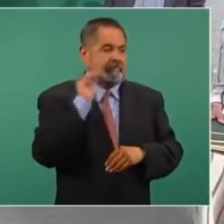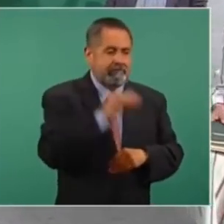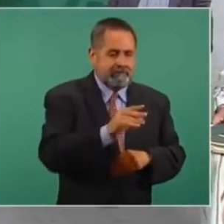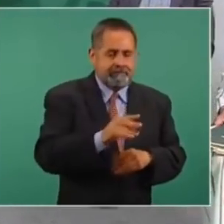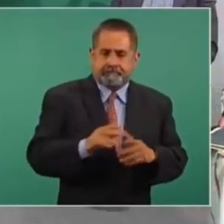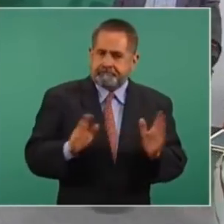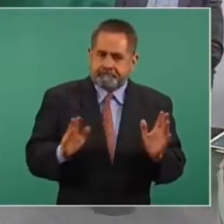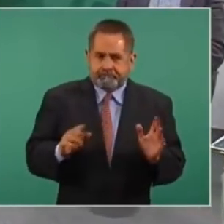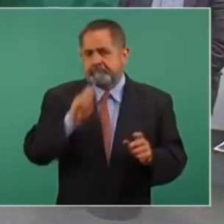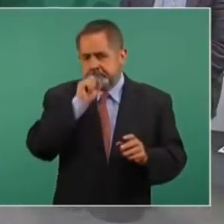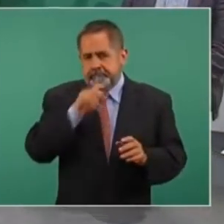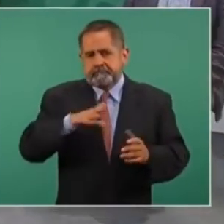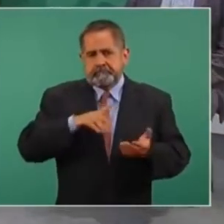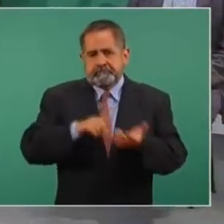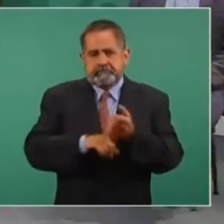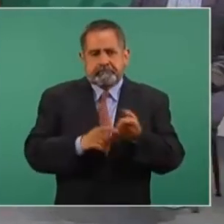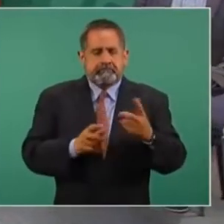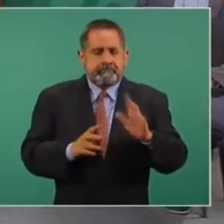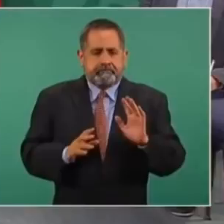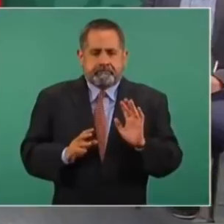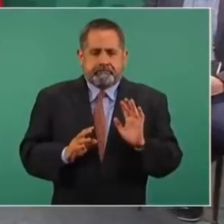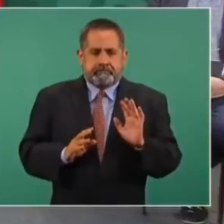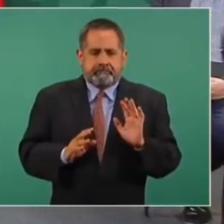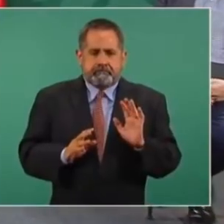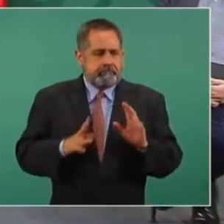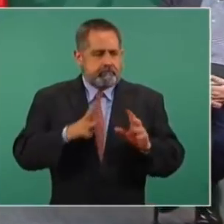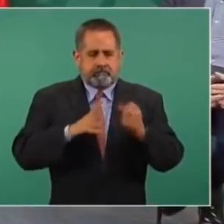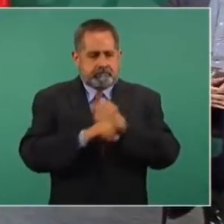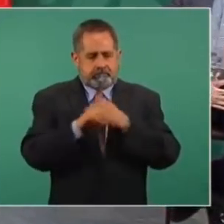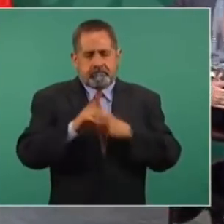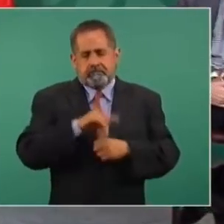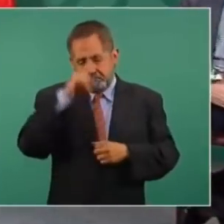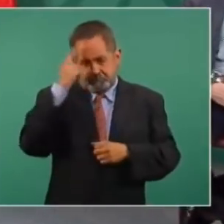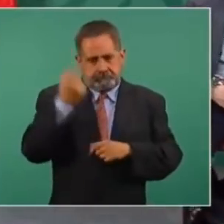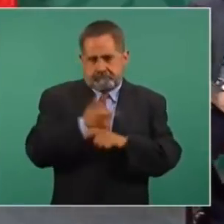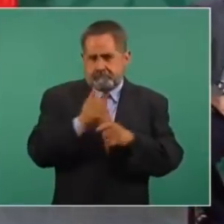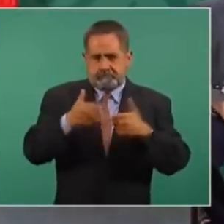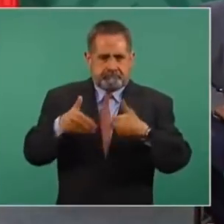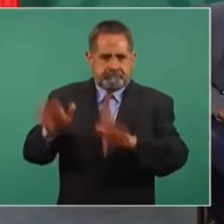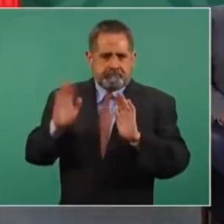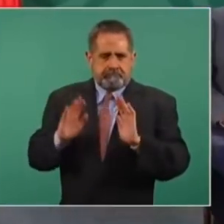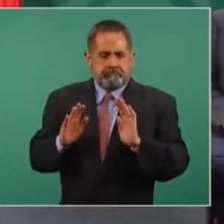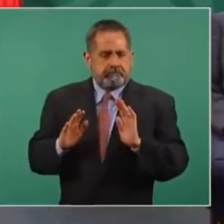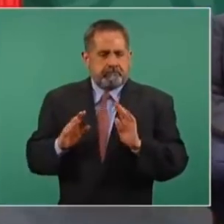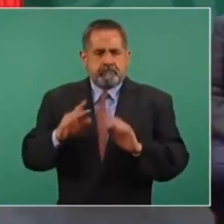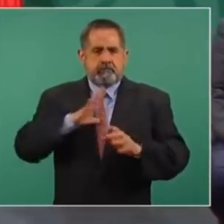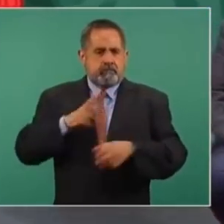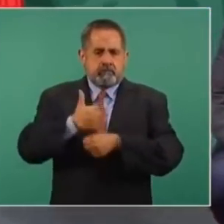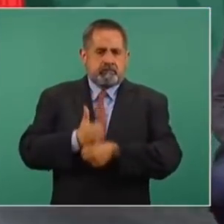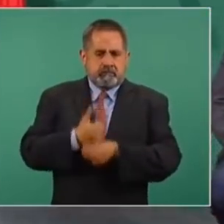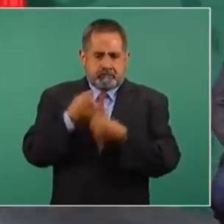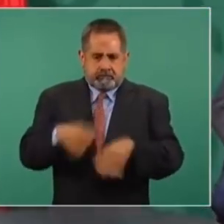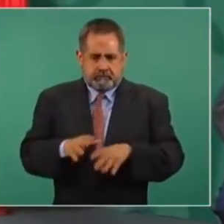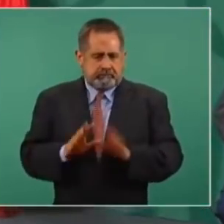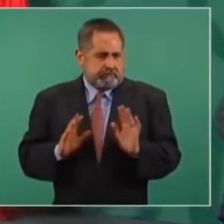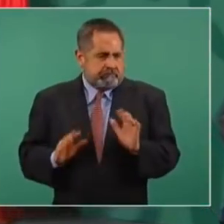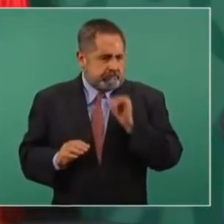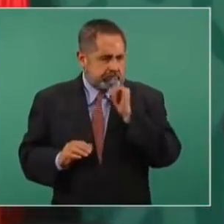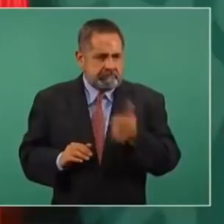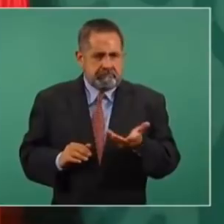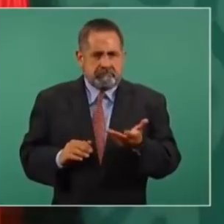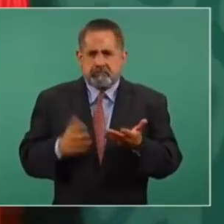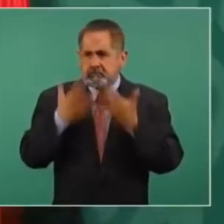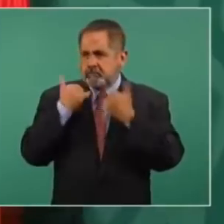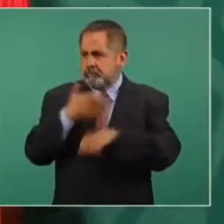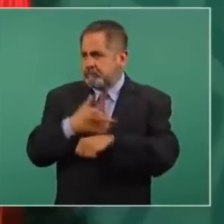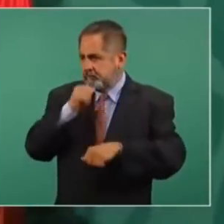sucede, entonces no hay problema, porque no hay ninguna víctima, no hay